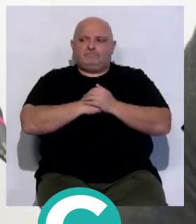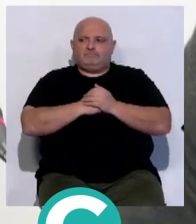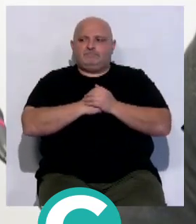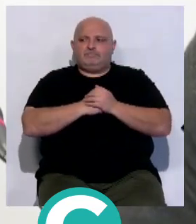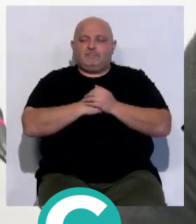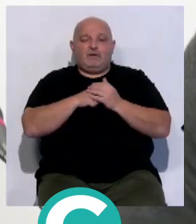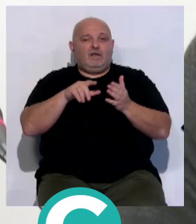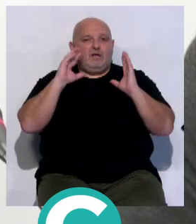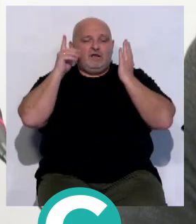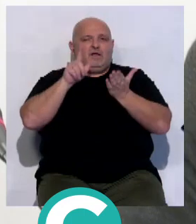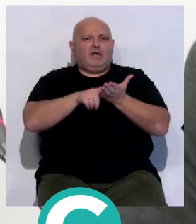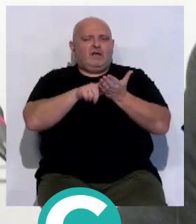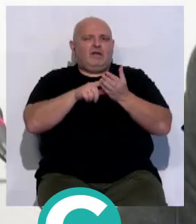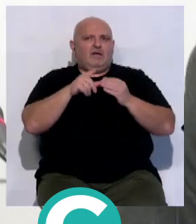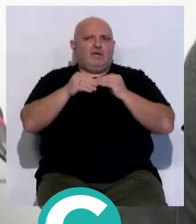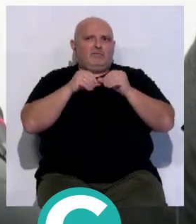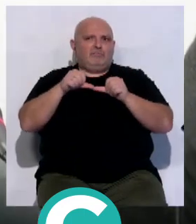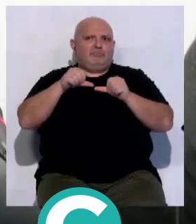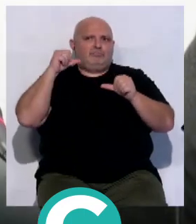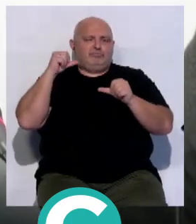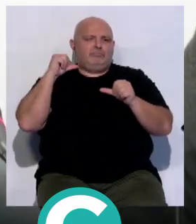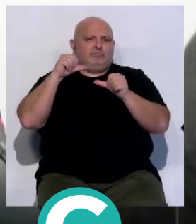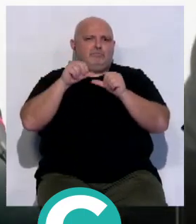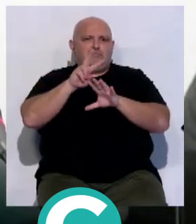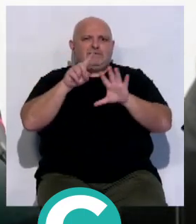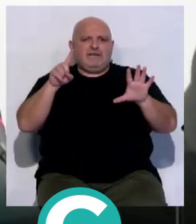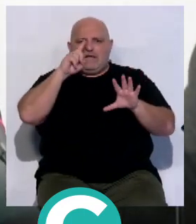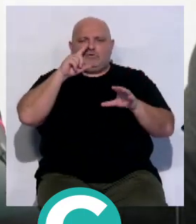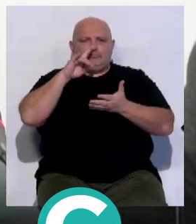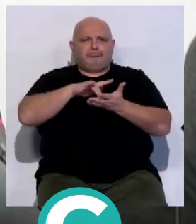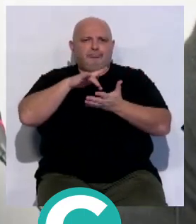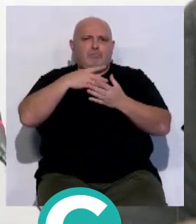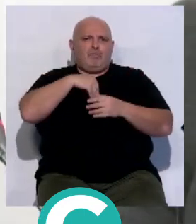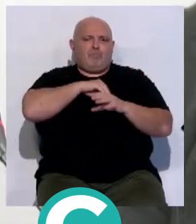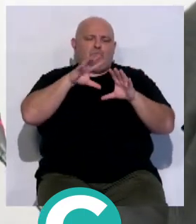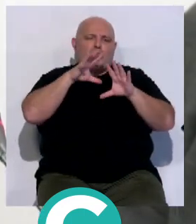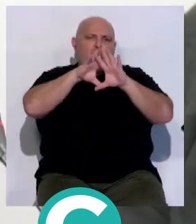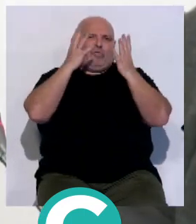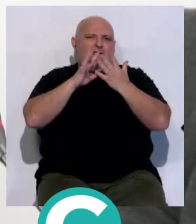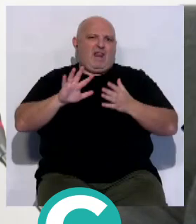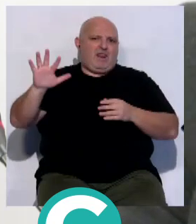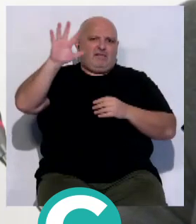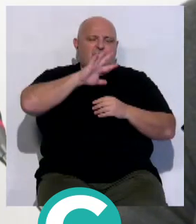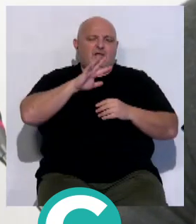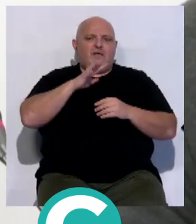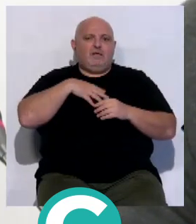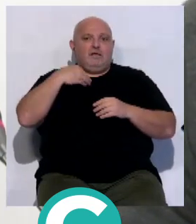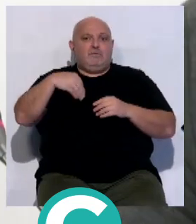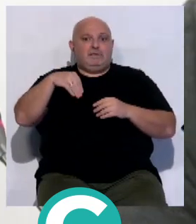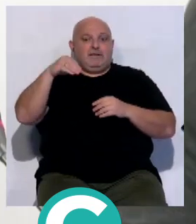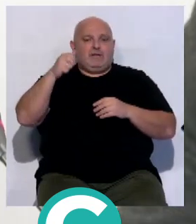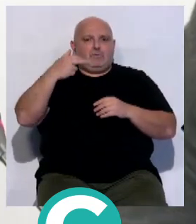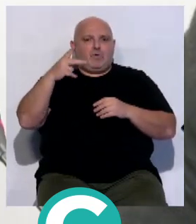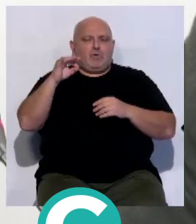Estos congresos de la Lengua llevan 26 años celebrándose y por ello cuando mi presidente Antonio Pulido